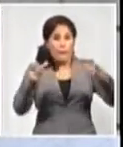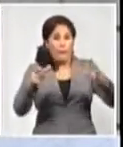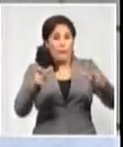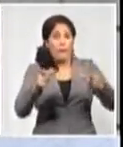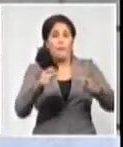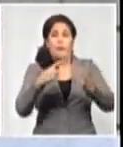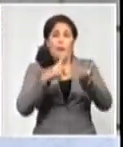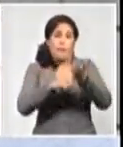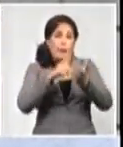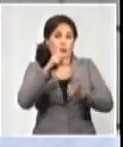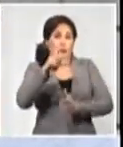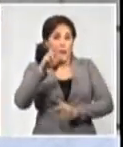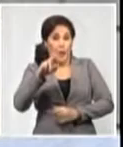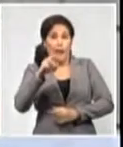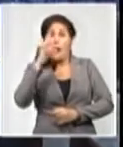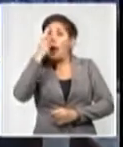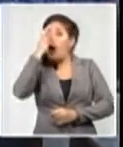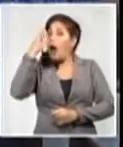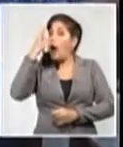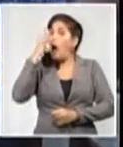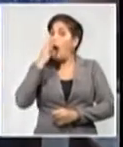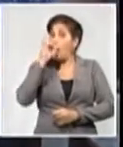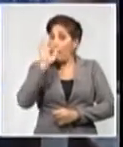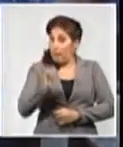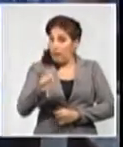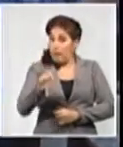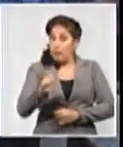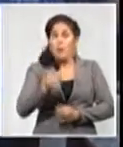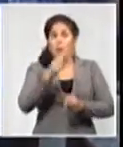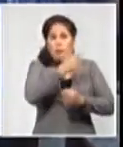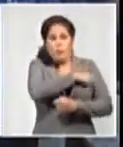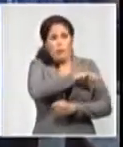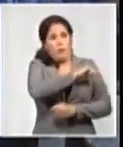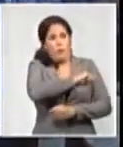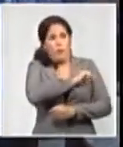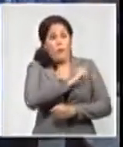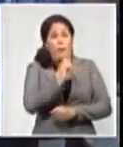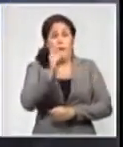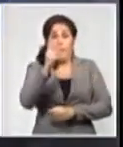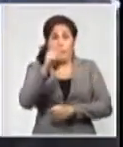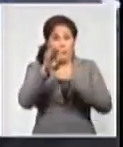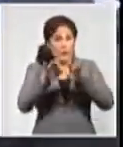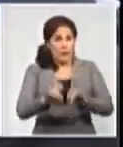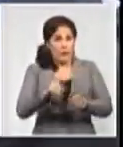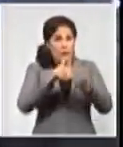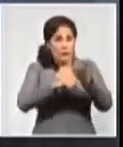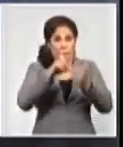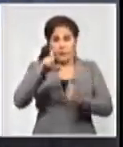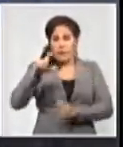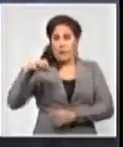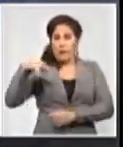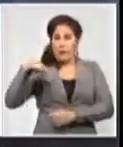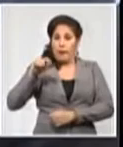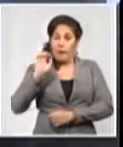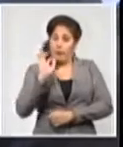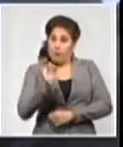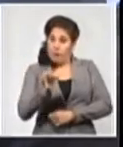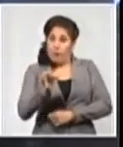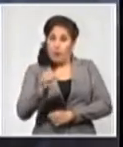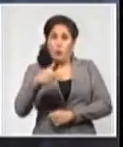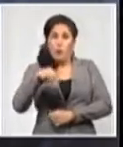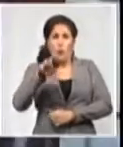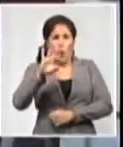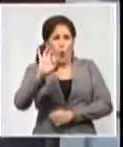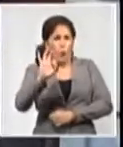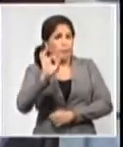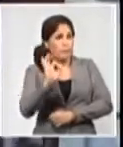de PCR que le vamos a estar haciendo a población. El miembro del Comité Central y primer secretario del partido de la provincia de Pinal del Río, Julio César Rodríguez